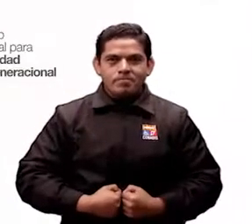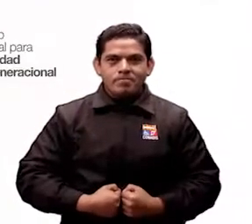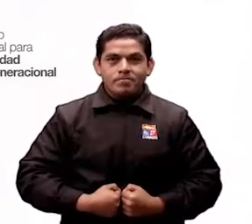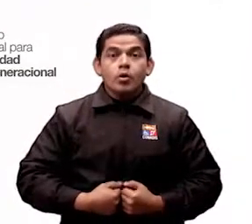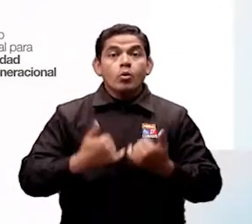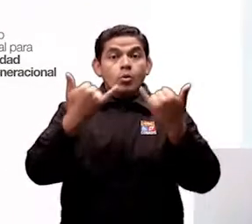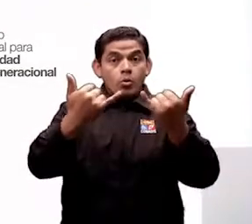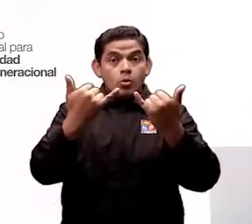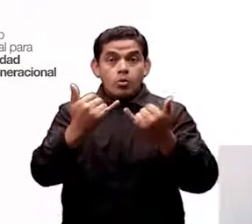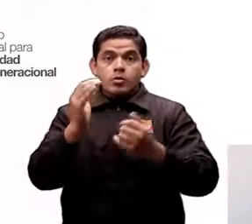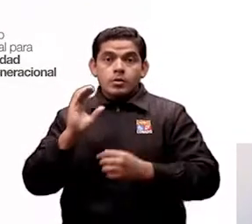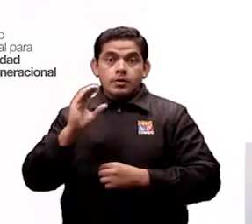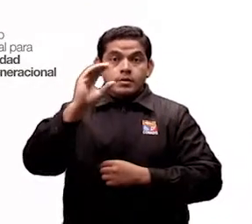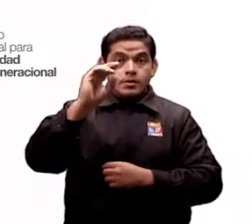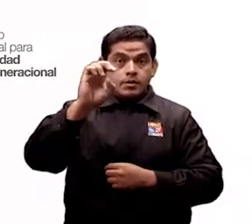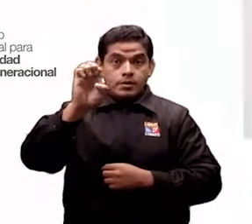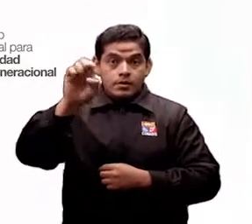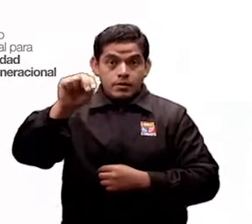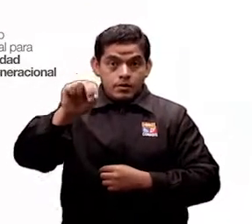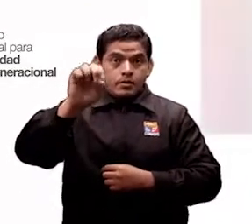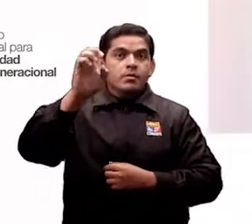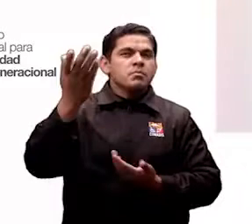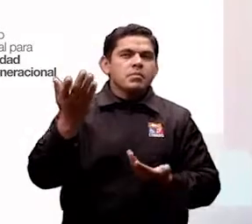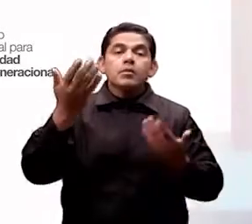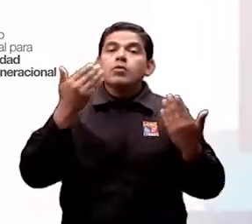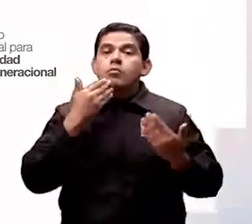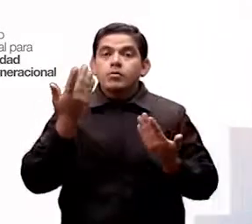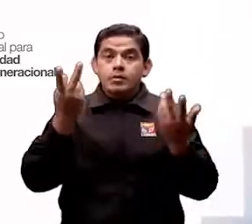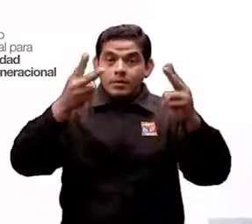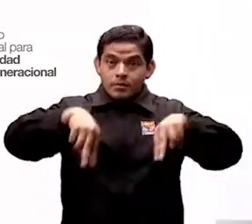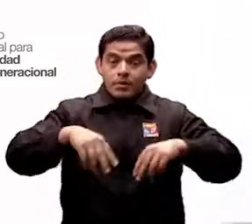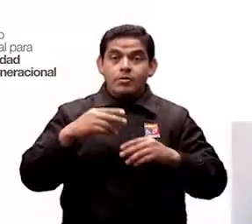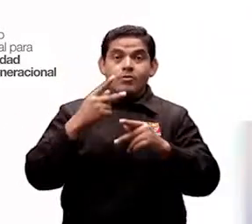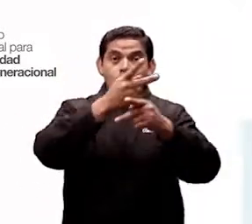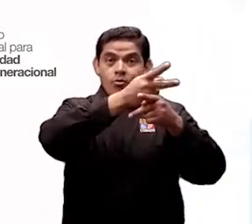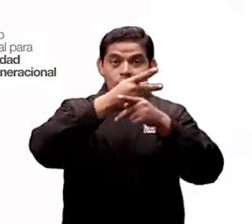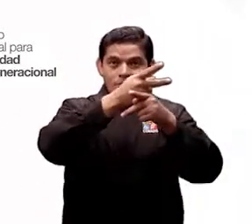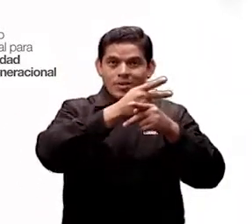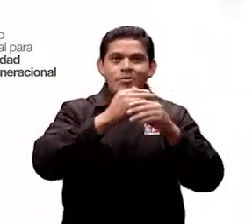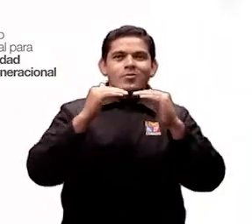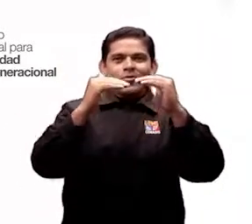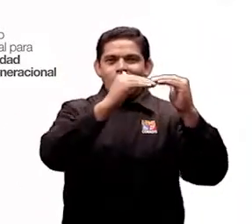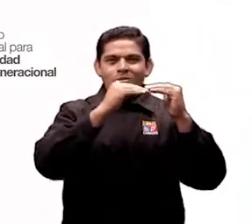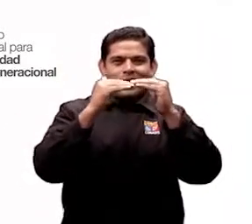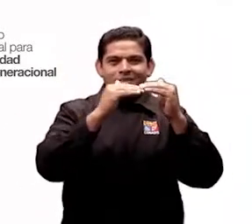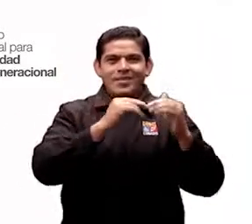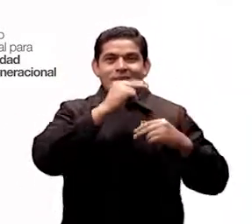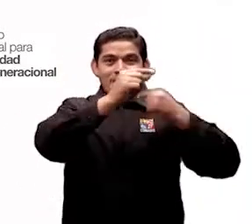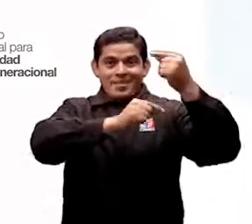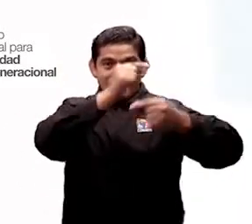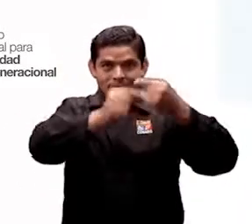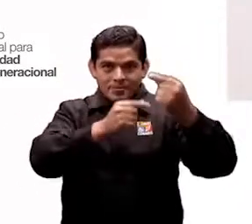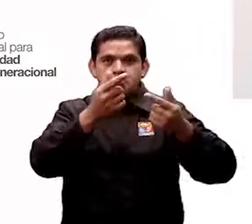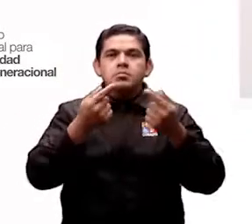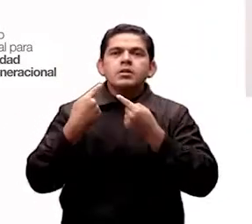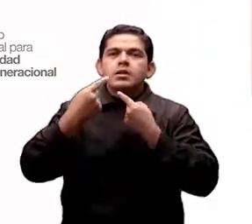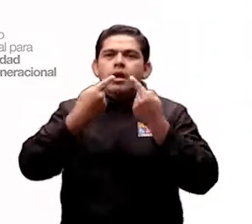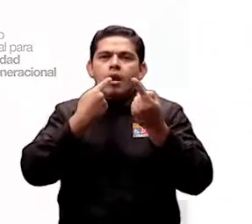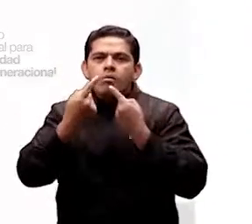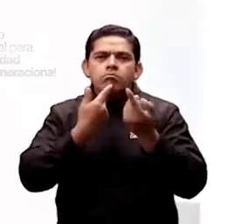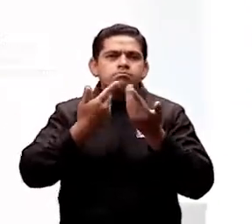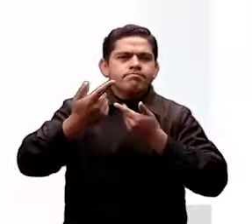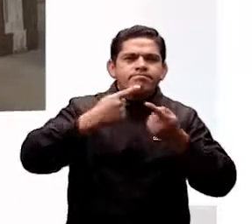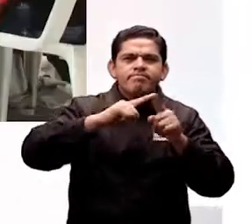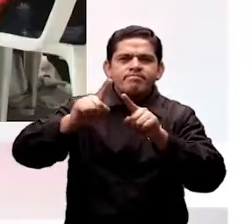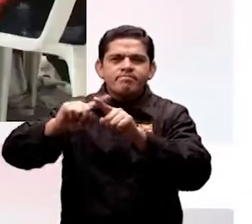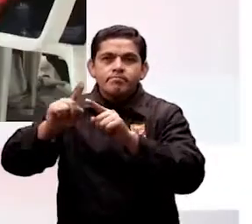Hoy, la apuesta desde el Consejo Nacional Electoral y del Consejo de Igualdad Intergeneracional es la realización de un diálogo y